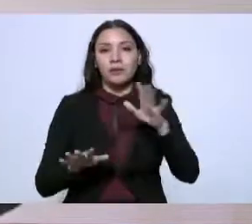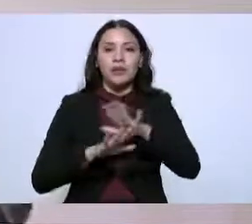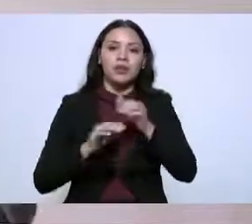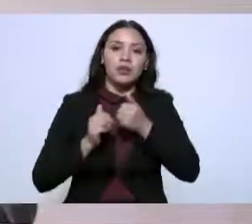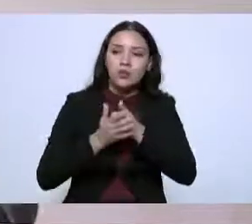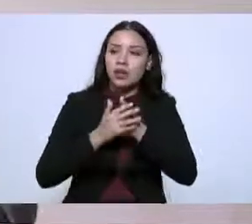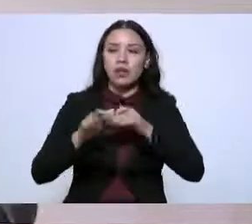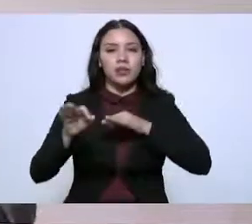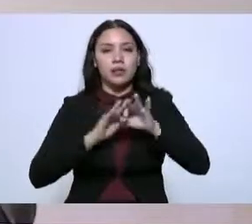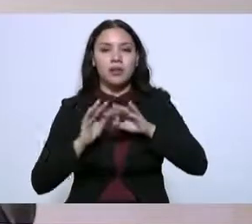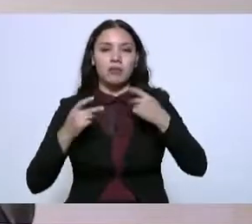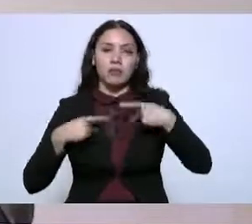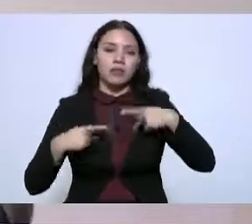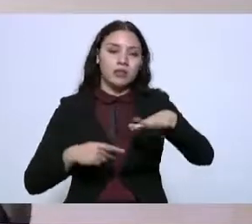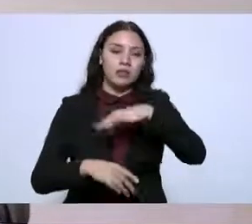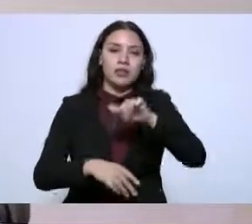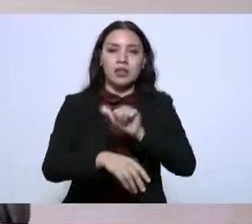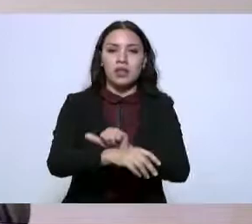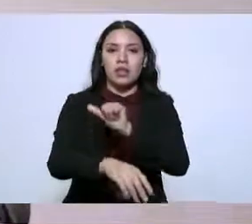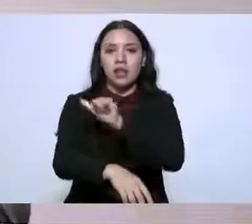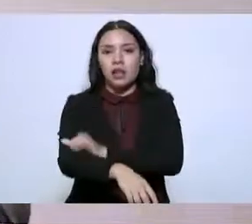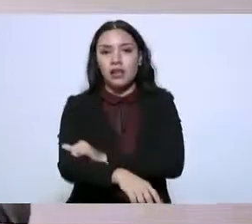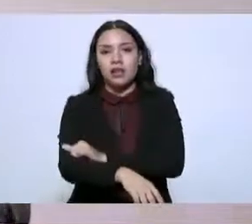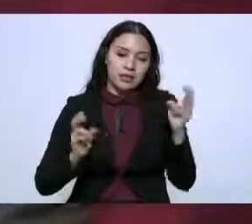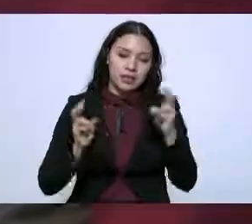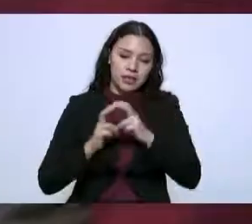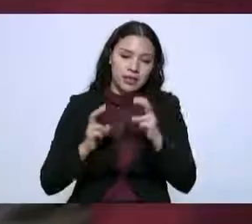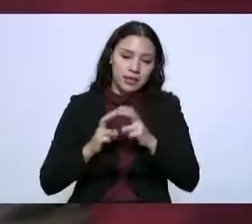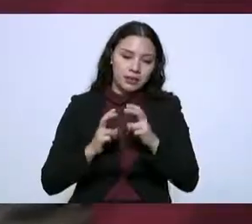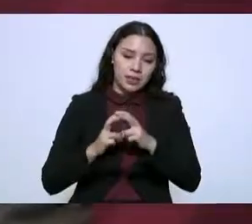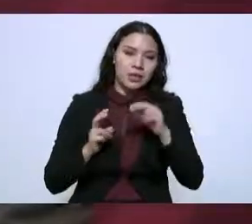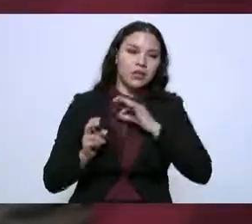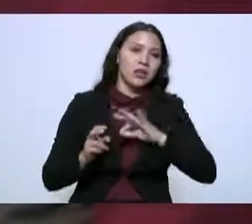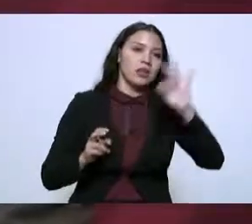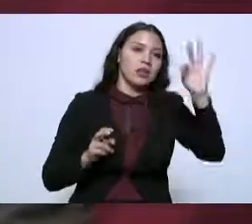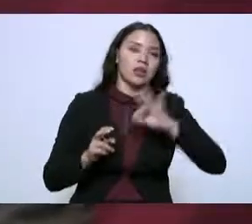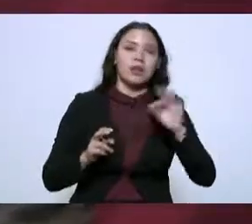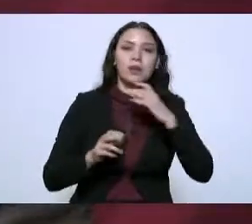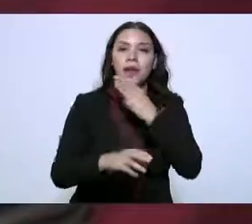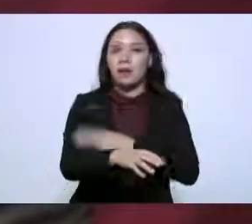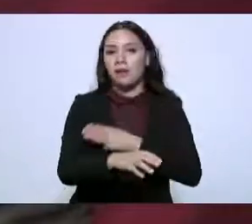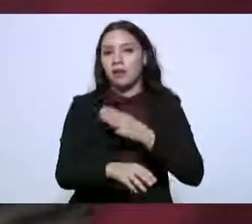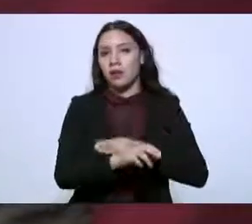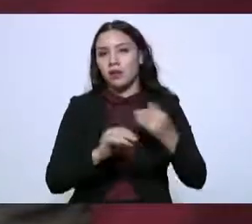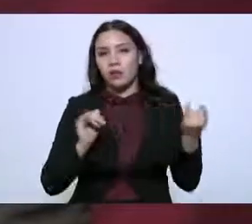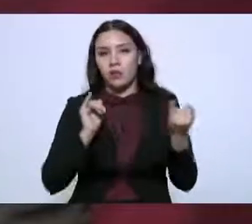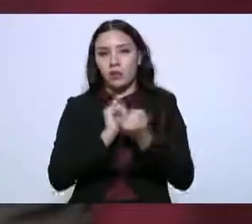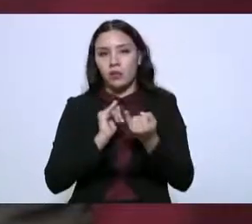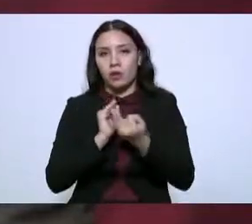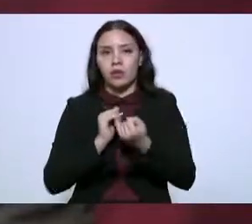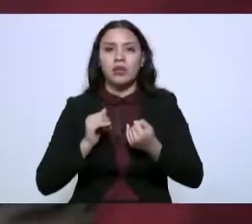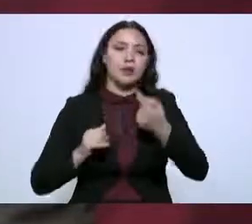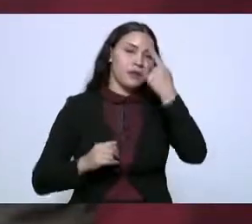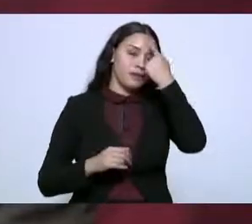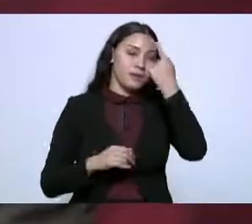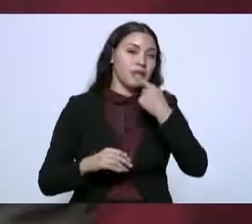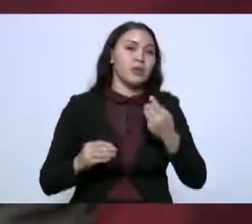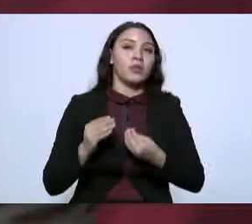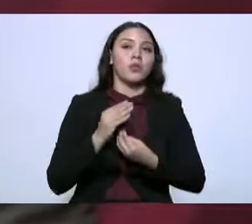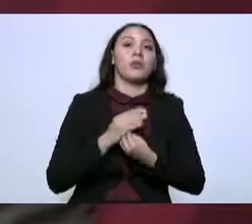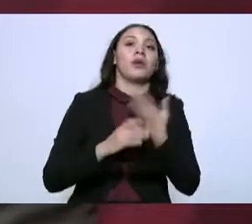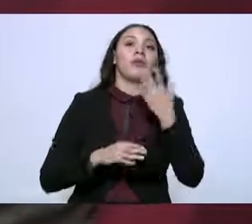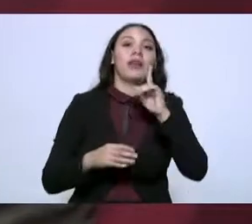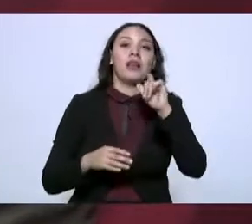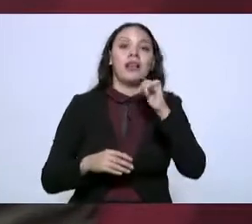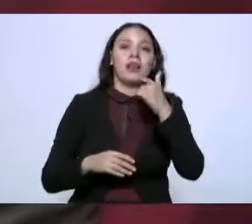desplazamiento al puerto de Altamira, desde Tampilla hasta… y de Ciudad Madero. En la rehabilitación integral del sistema